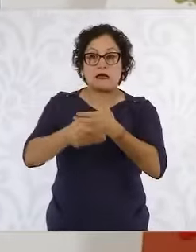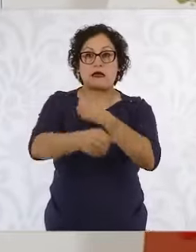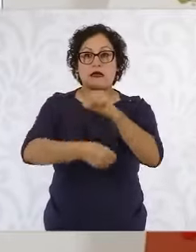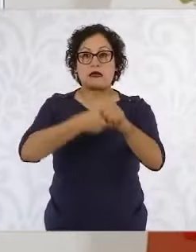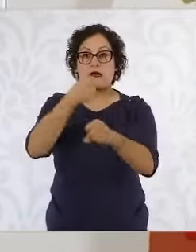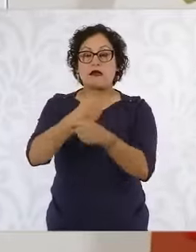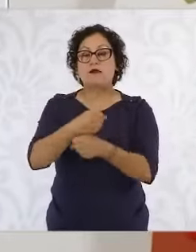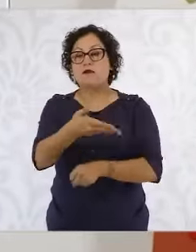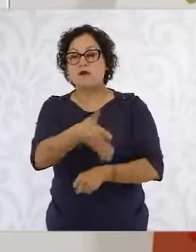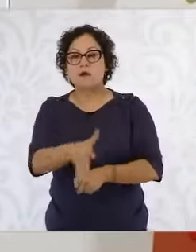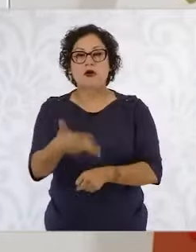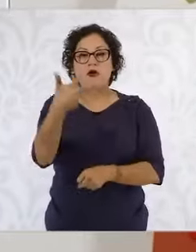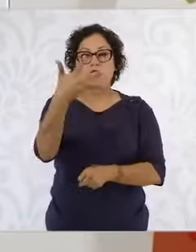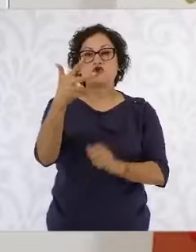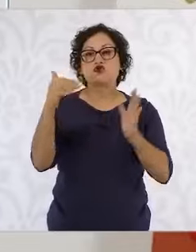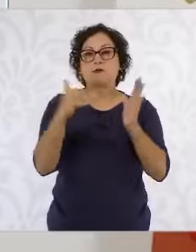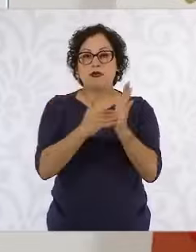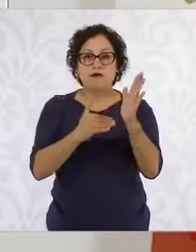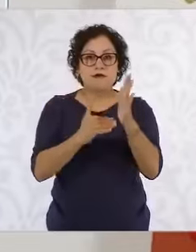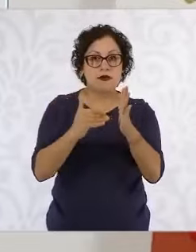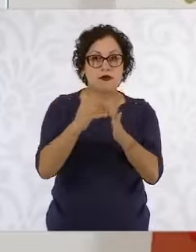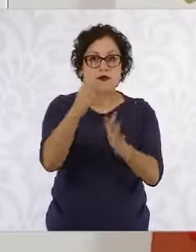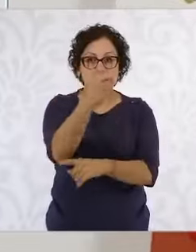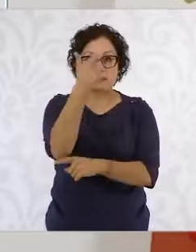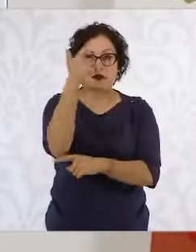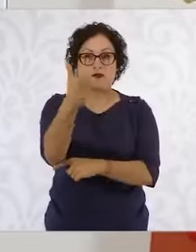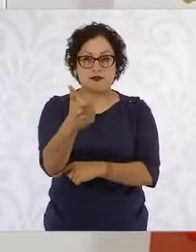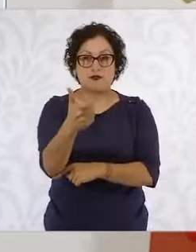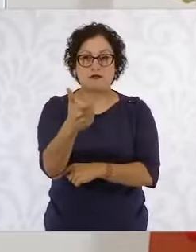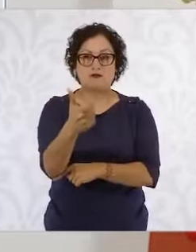millones de pesos. ¿Qué vamos a hacer con eso?